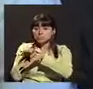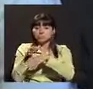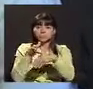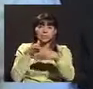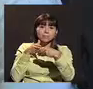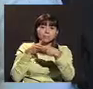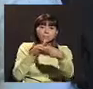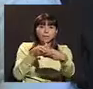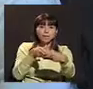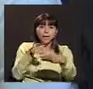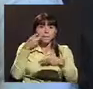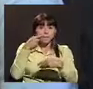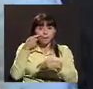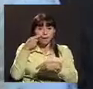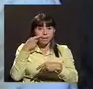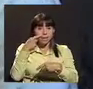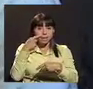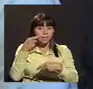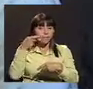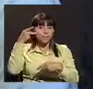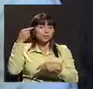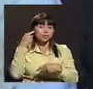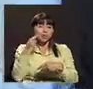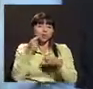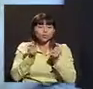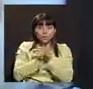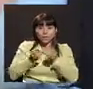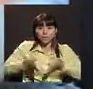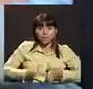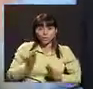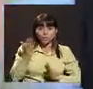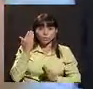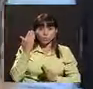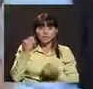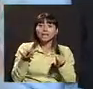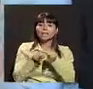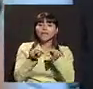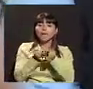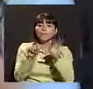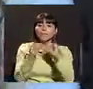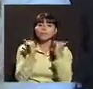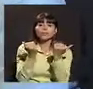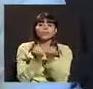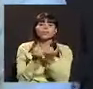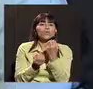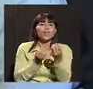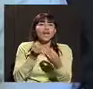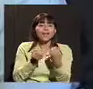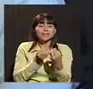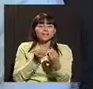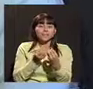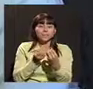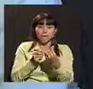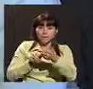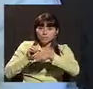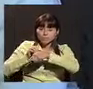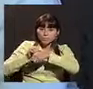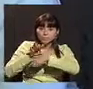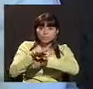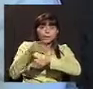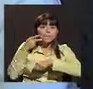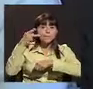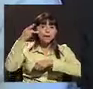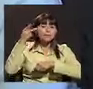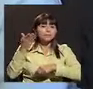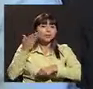o orientar a los papás sordos con hijos oyentes y también otra parte que hace la asociación es asesorar a los